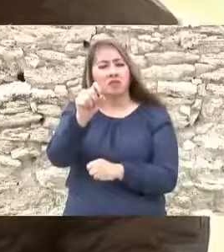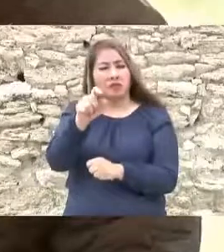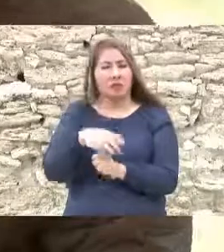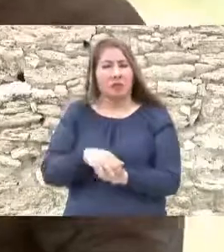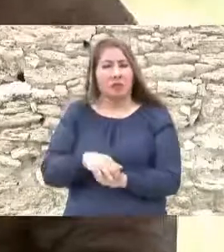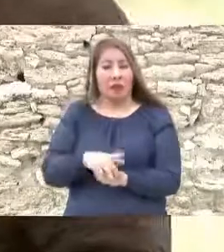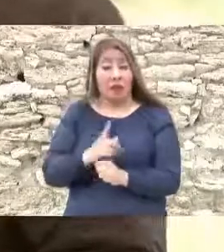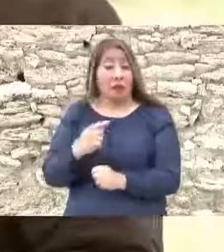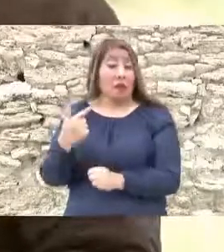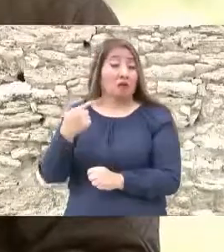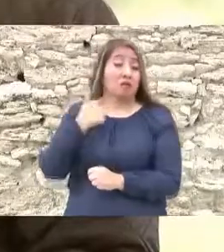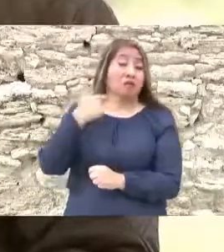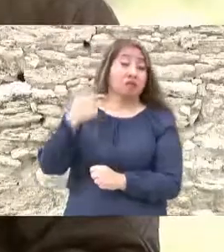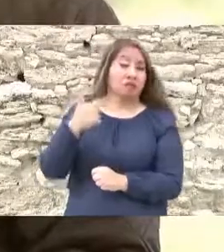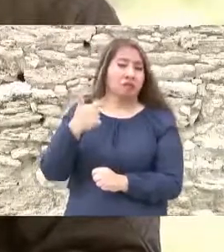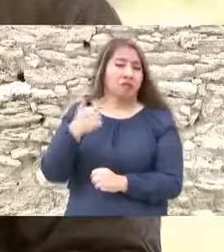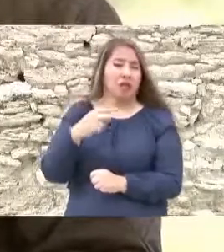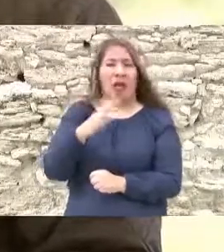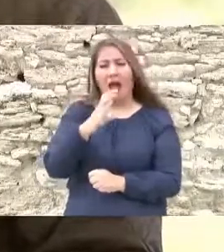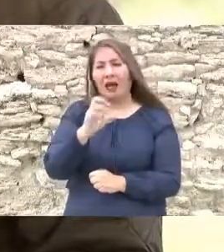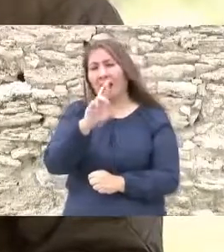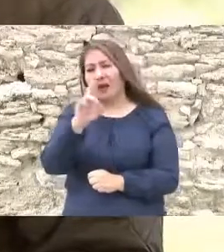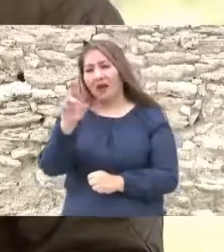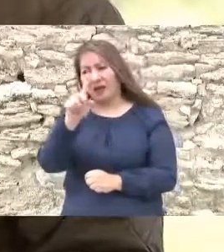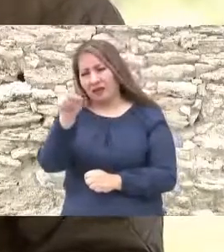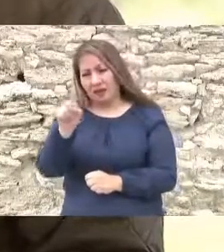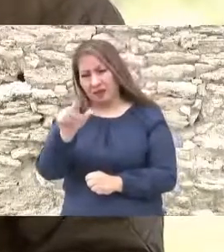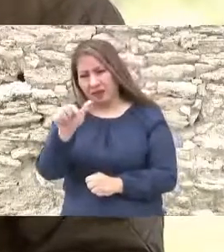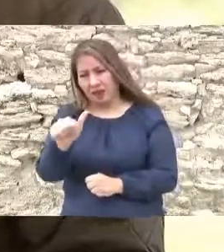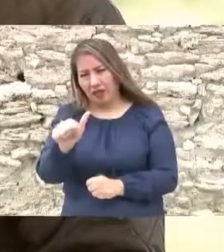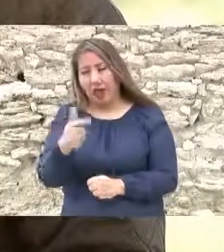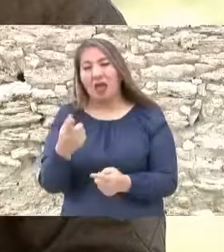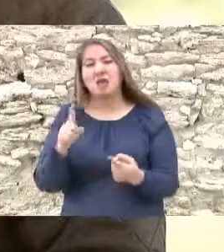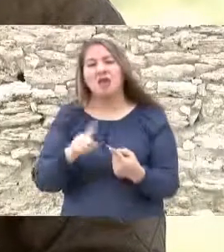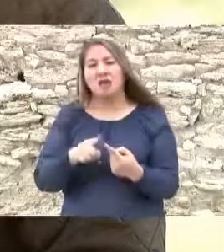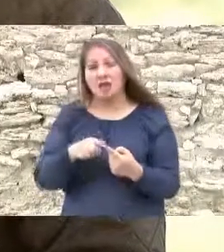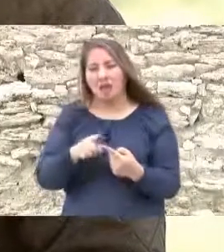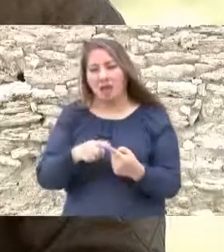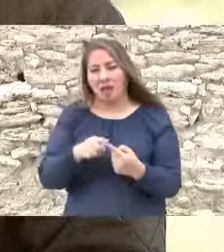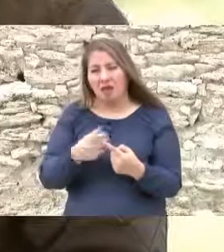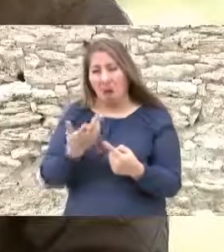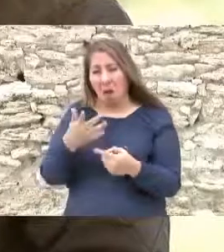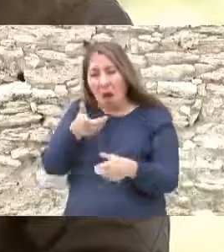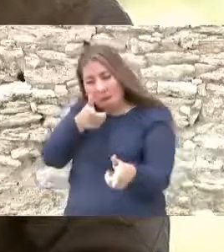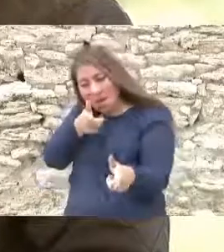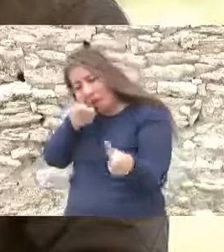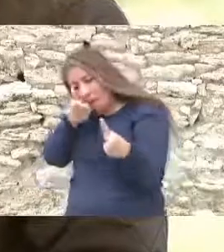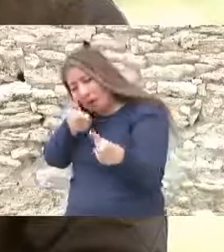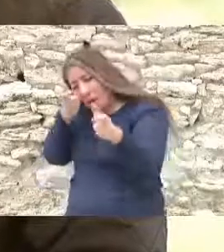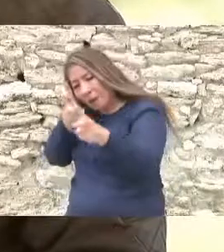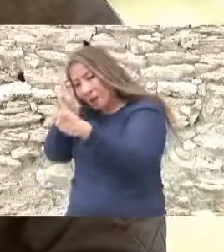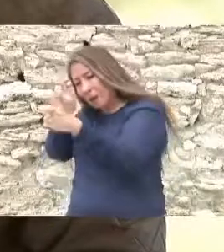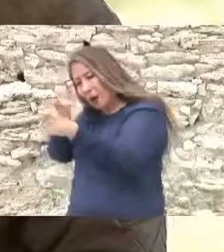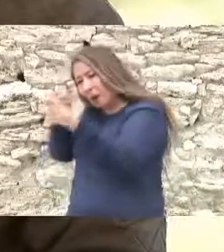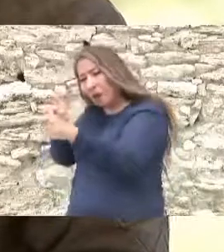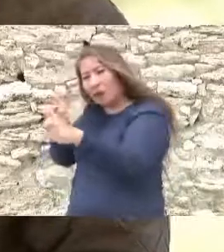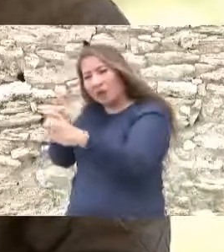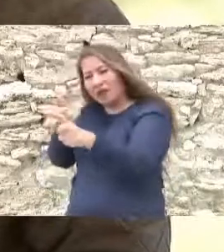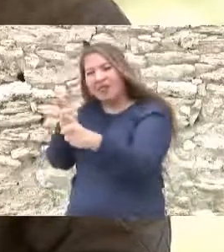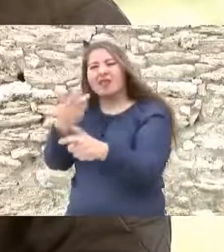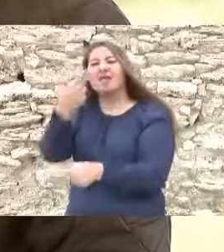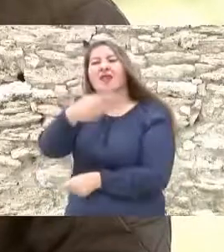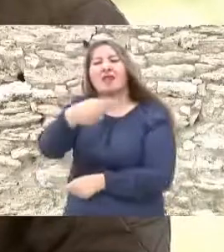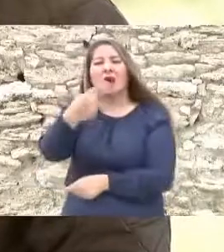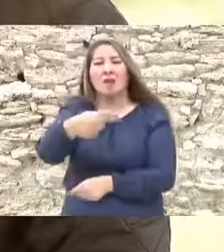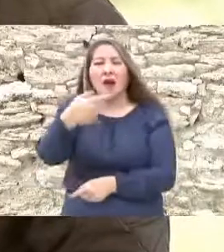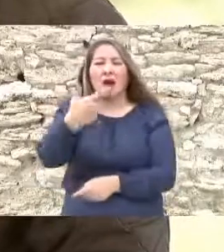asesinan a Cristiano Carranza quienes llevan a cabo la ejecución son guardias blancas